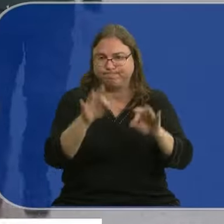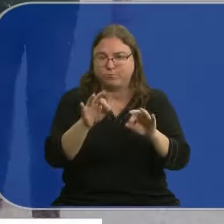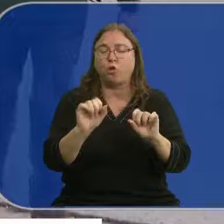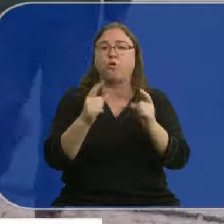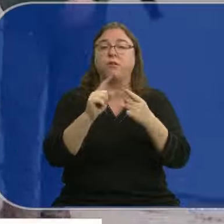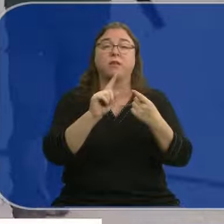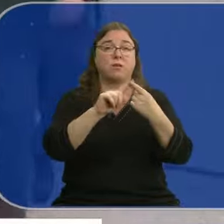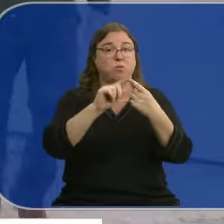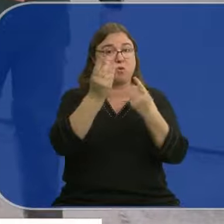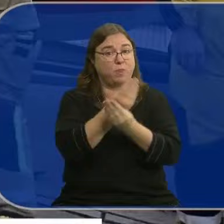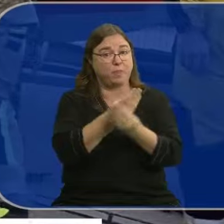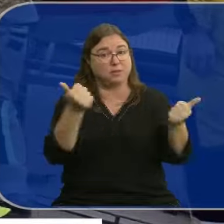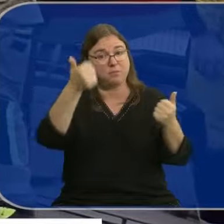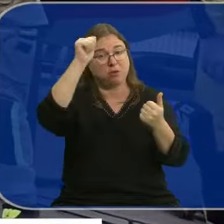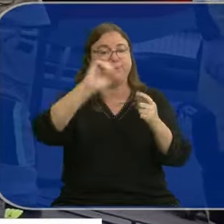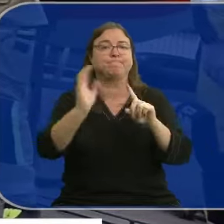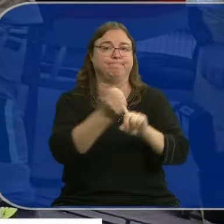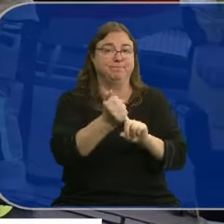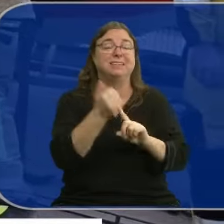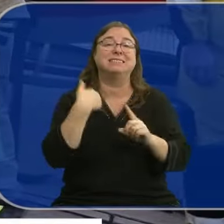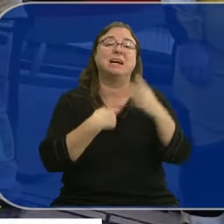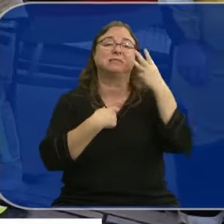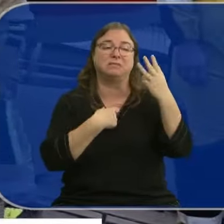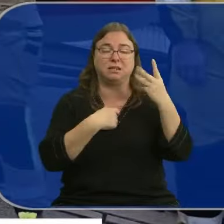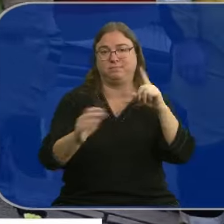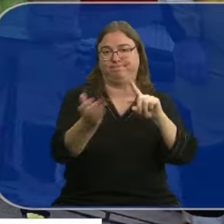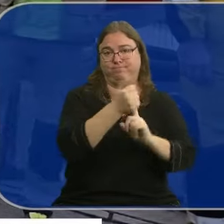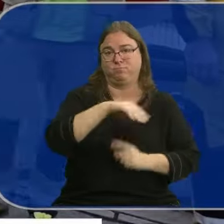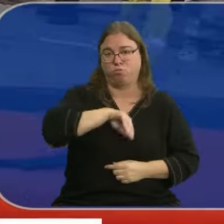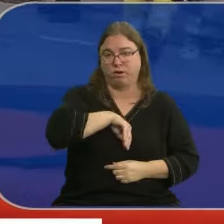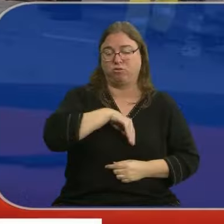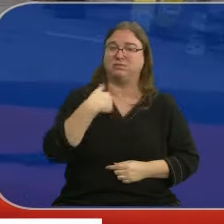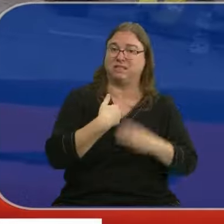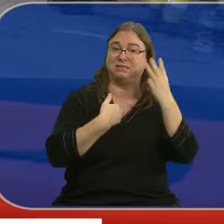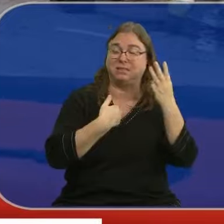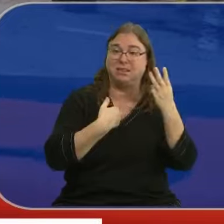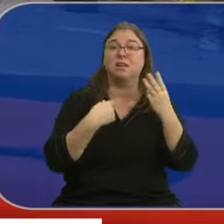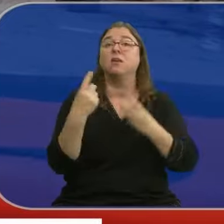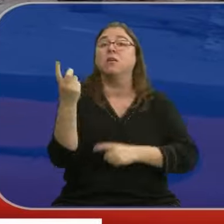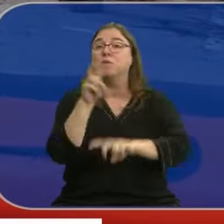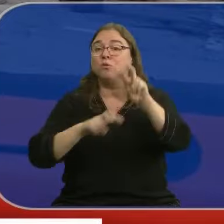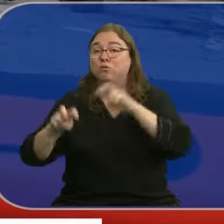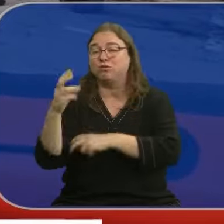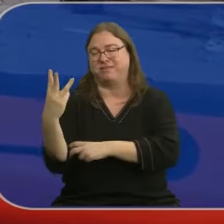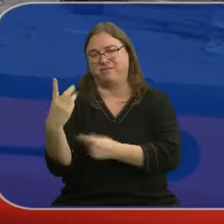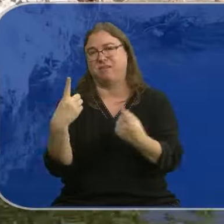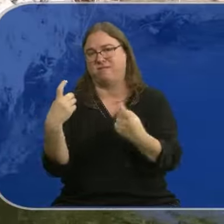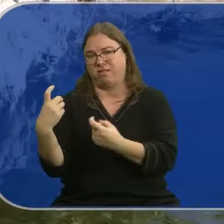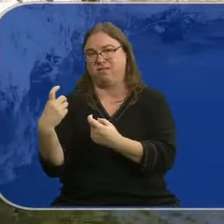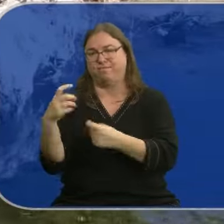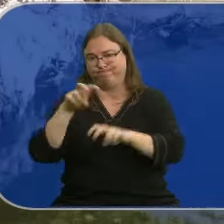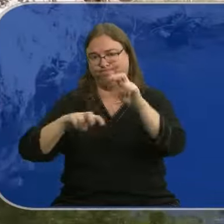aparición del cuerpo de uno de los desaparecidos. Con este son tres los cuerpos hallados en esta localidad, aunque todavía se está buscando a otros tres.